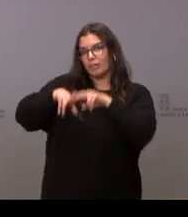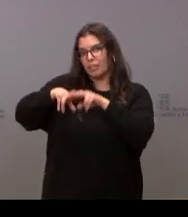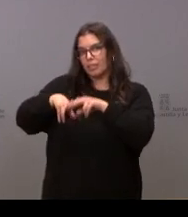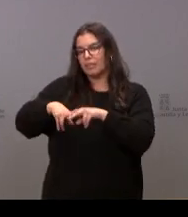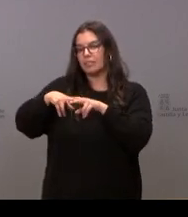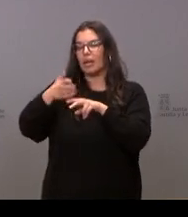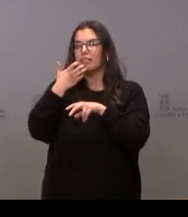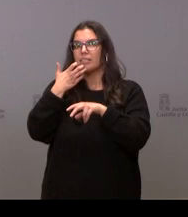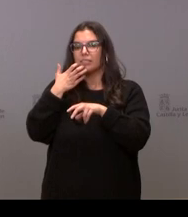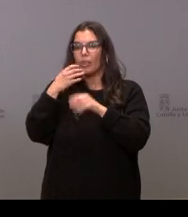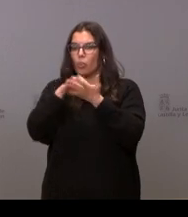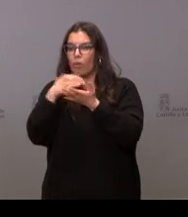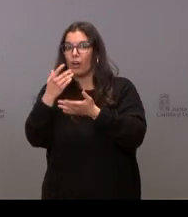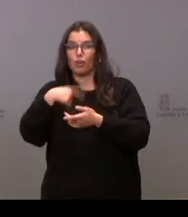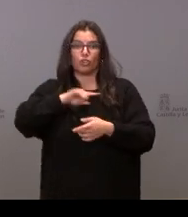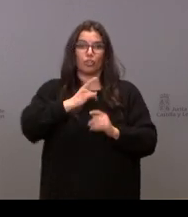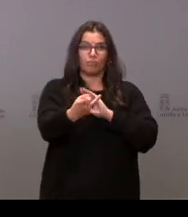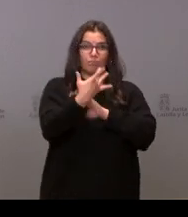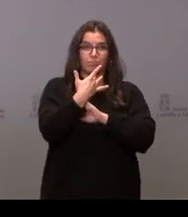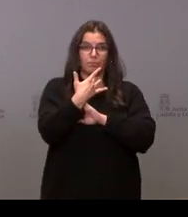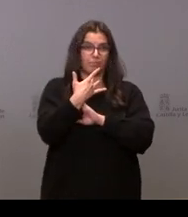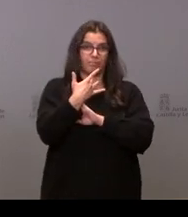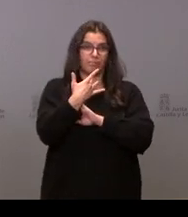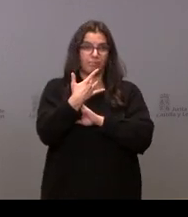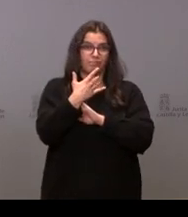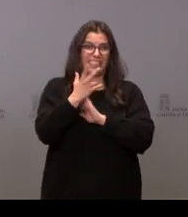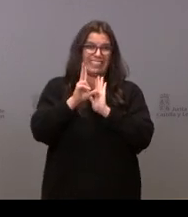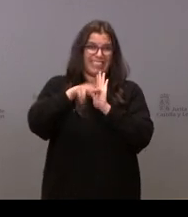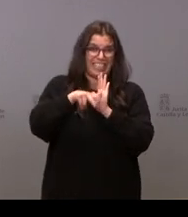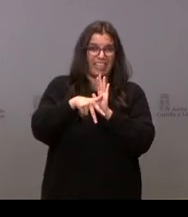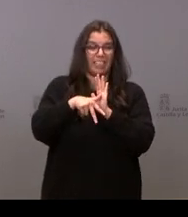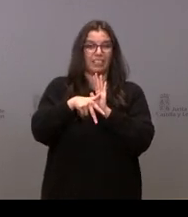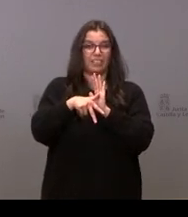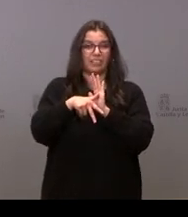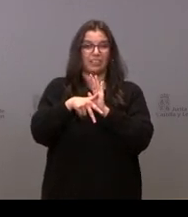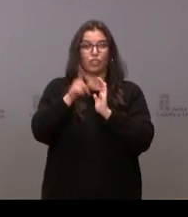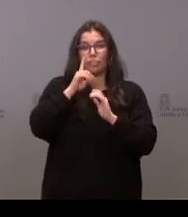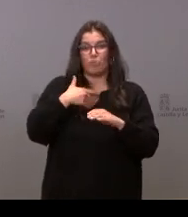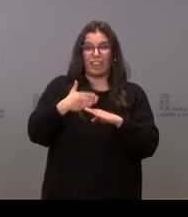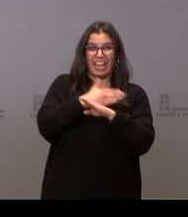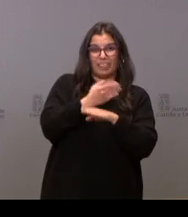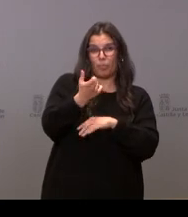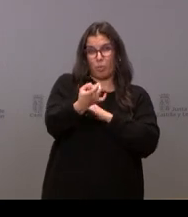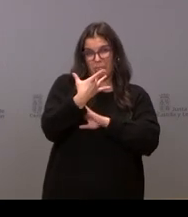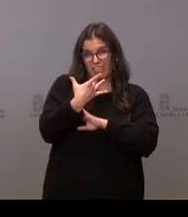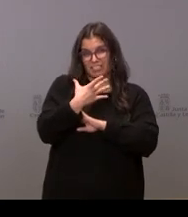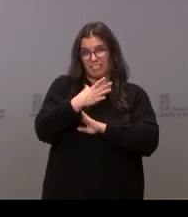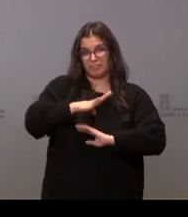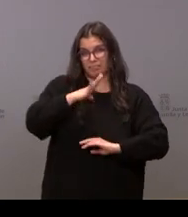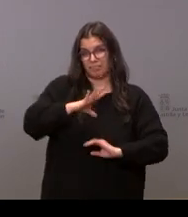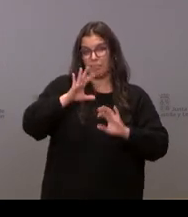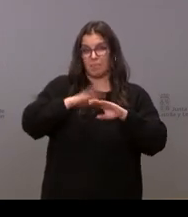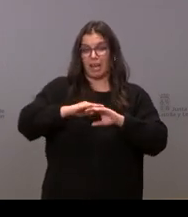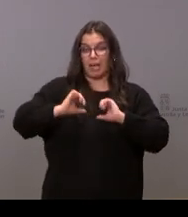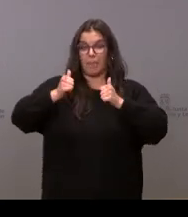acuerdos por poder preguntar nosotros lo hemos recibido lo venimos recibiendo con bastante retraso media hora sería posible adelantar un poco esa hora al inicio de la